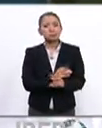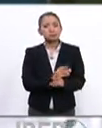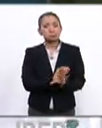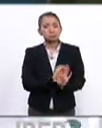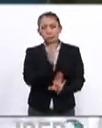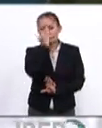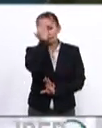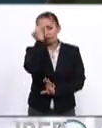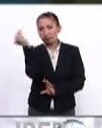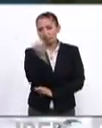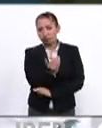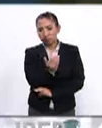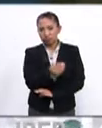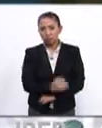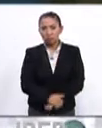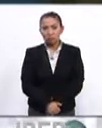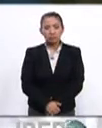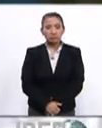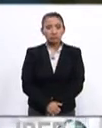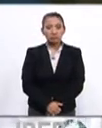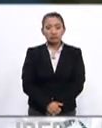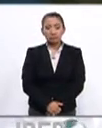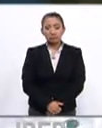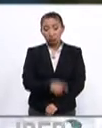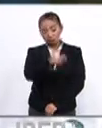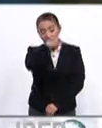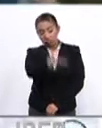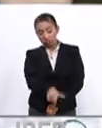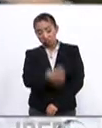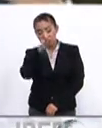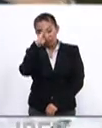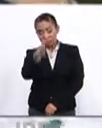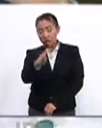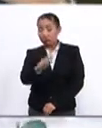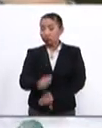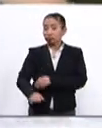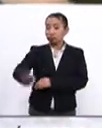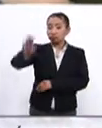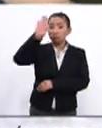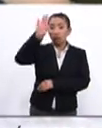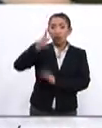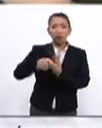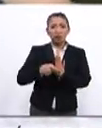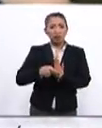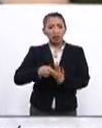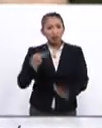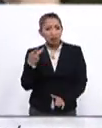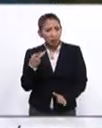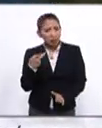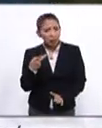reprochable. Un señor levantando la mano nuevamente